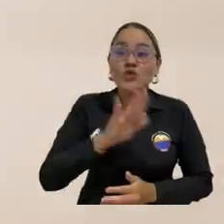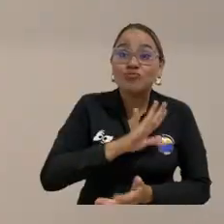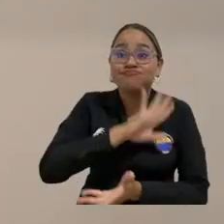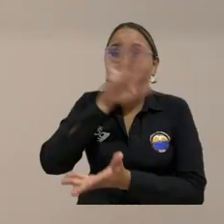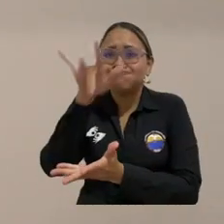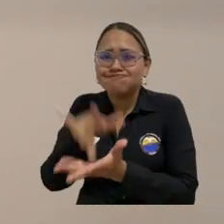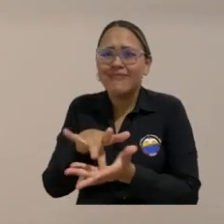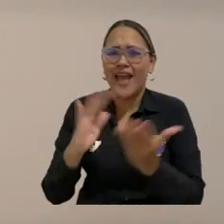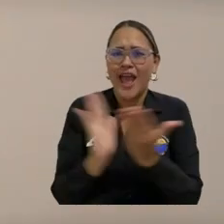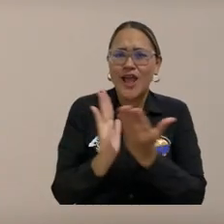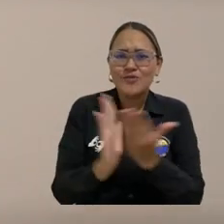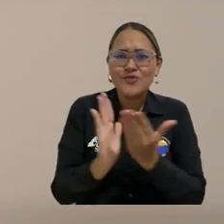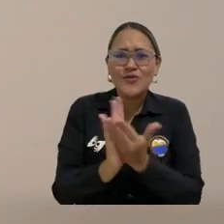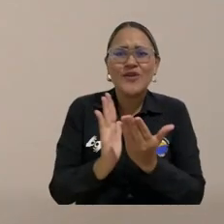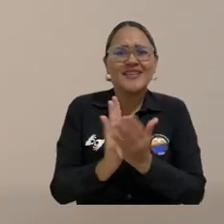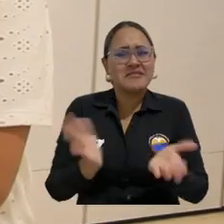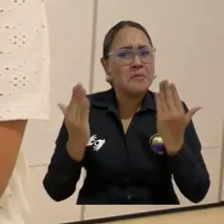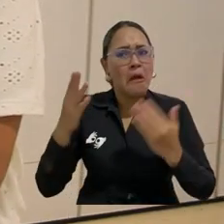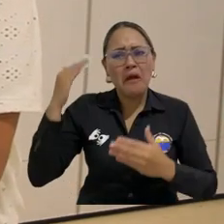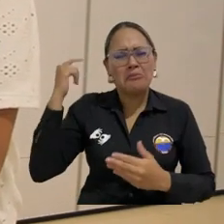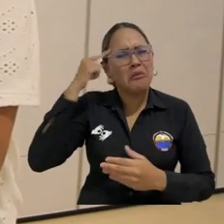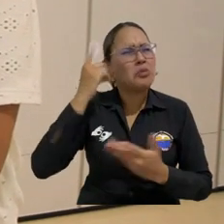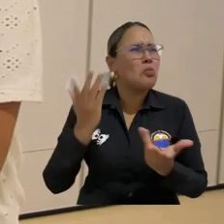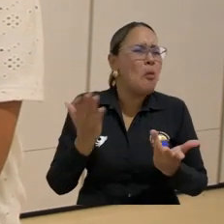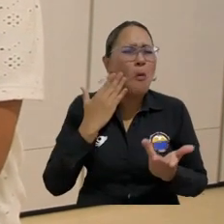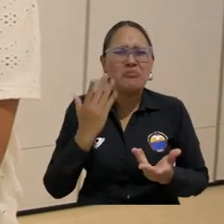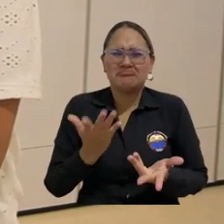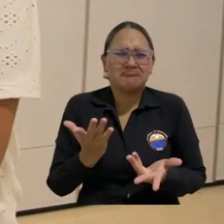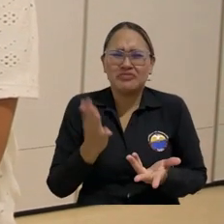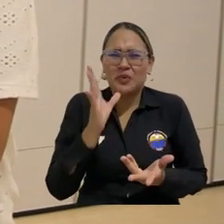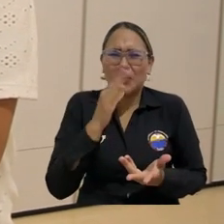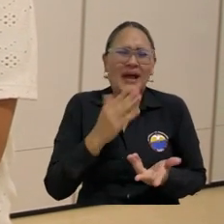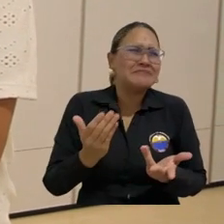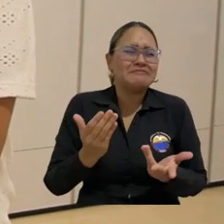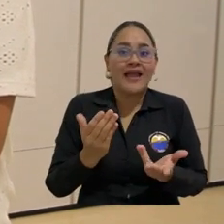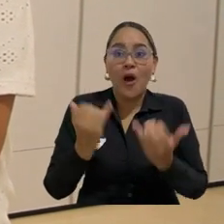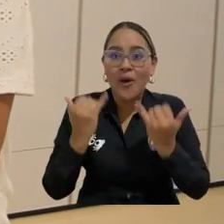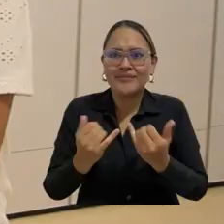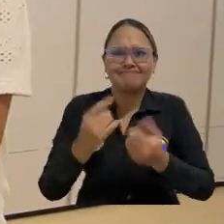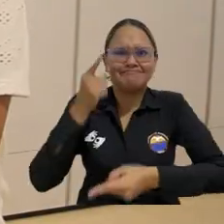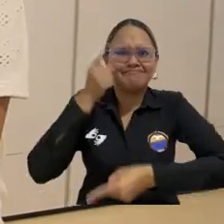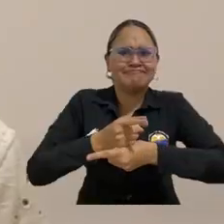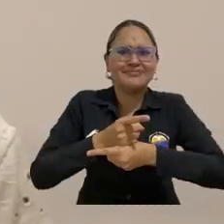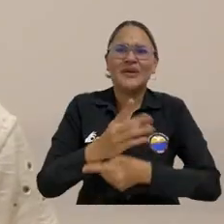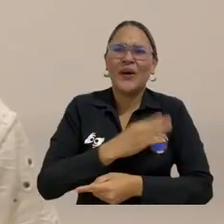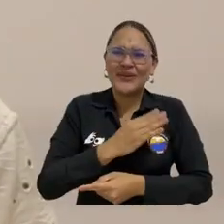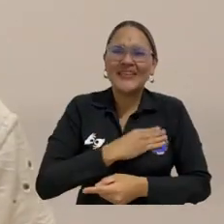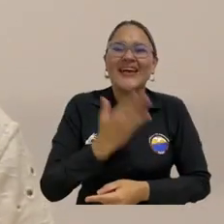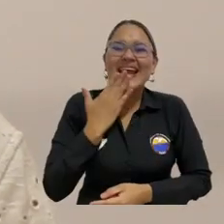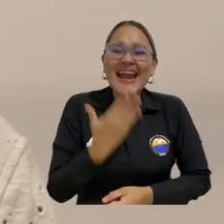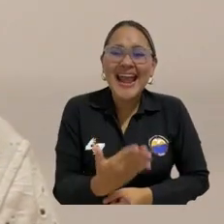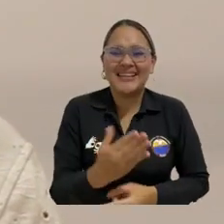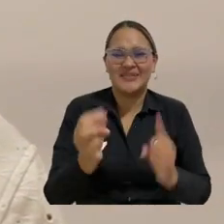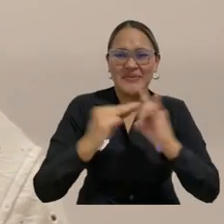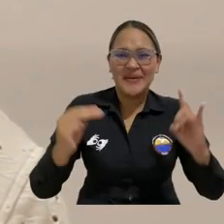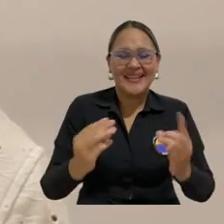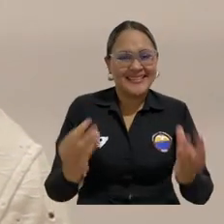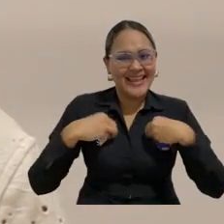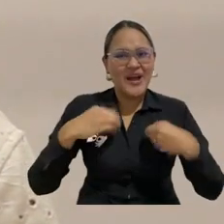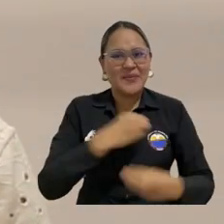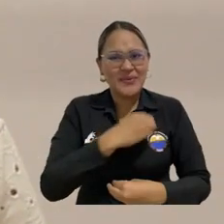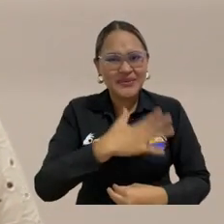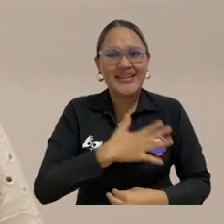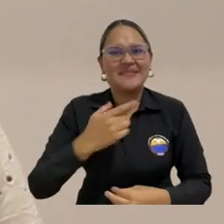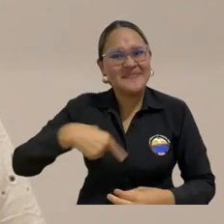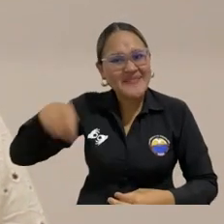La pasantía fue un logro que no estaba contemplado entre mis sueños. Gracias a Dios la universidad me pudo dar este impulso